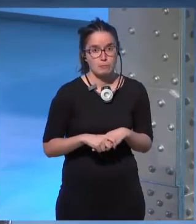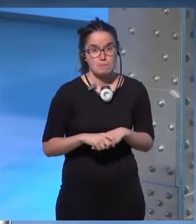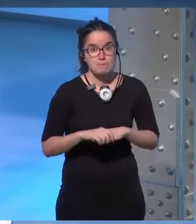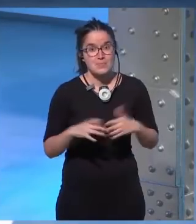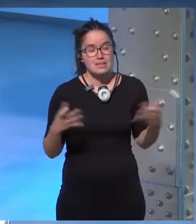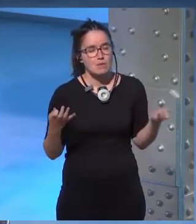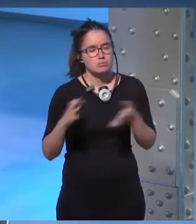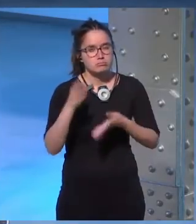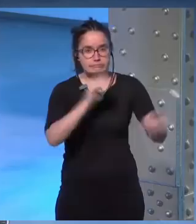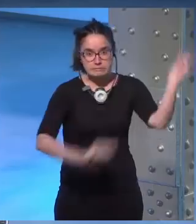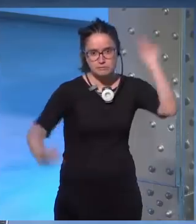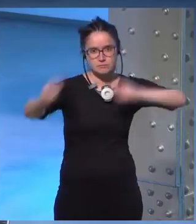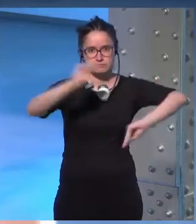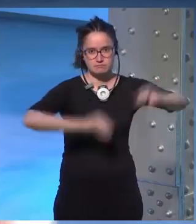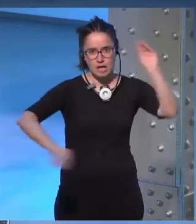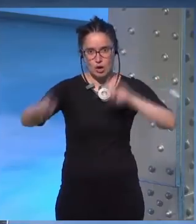hay que ir añadiendo elementos